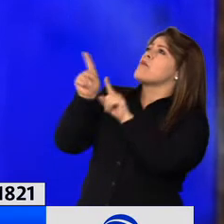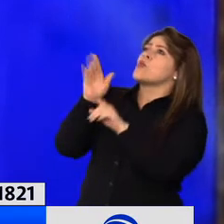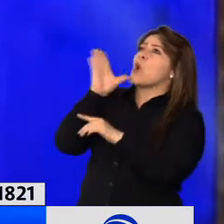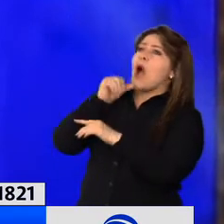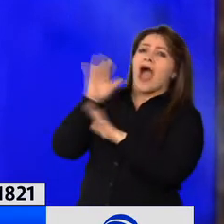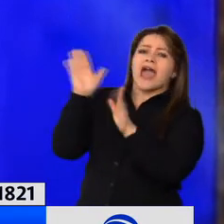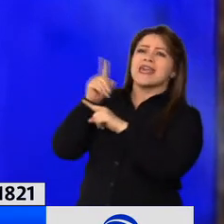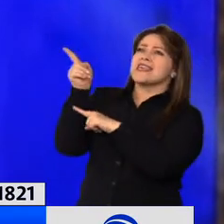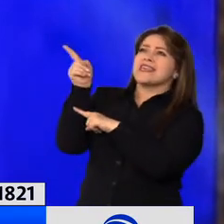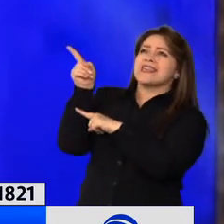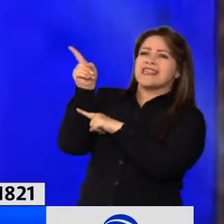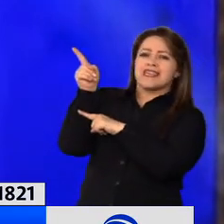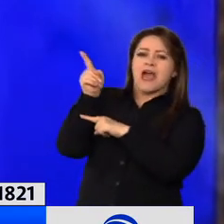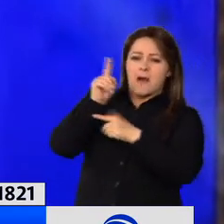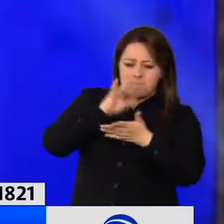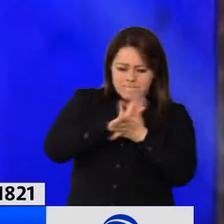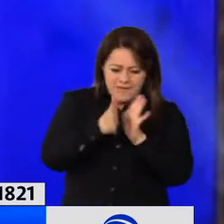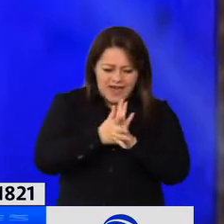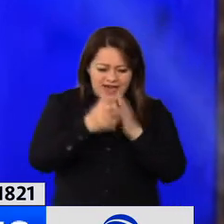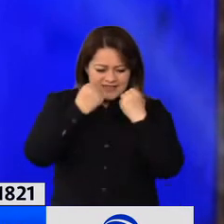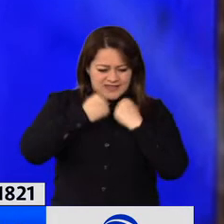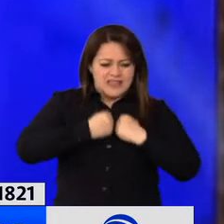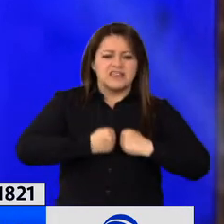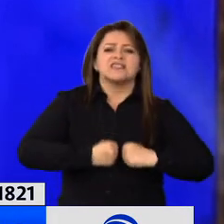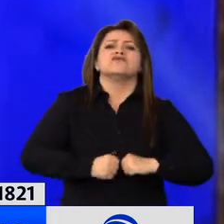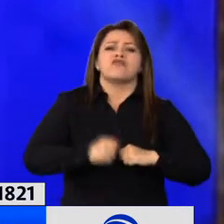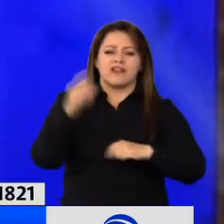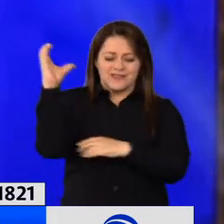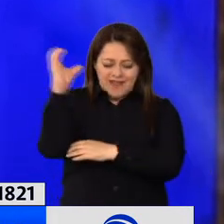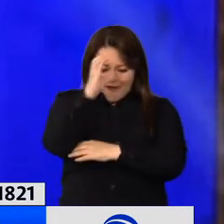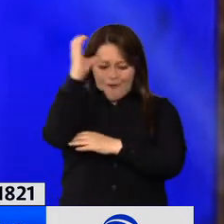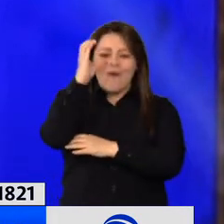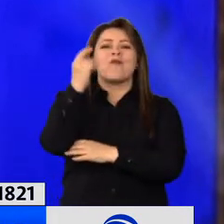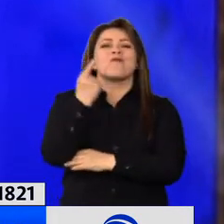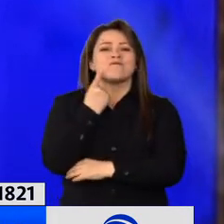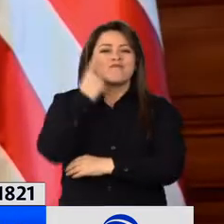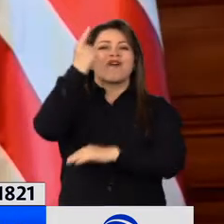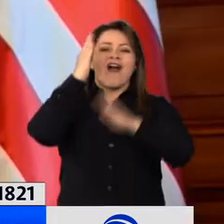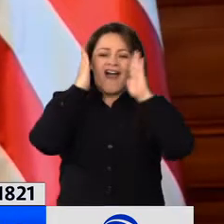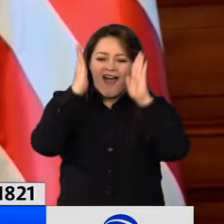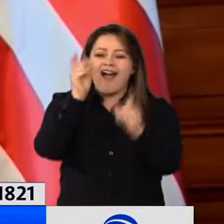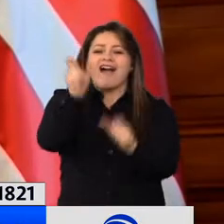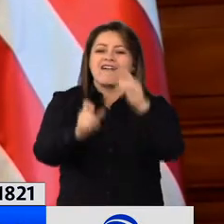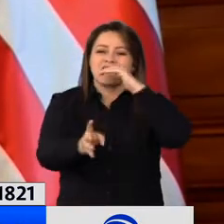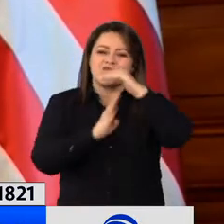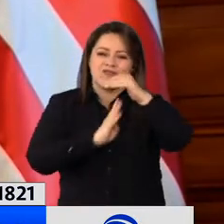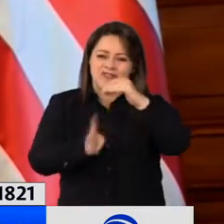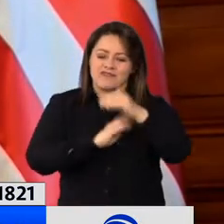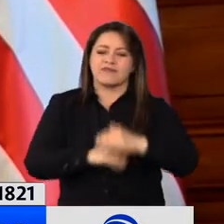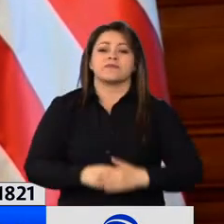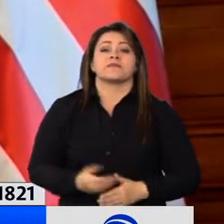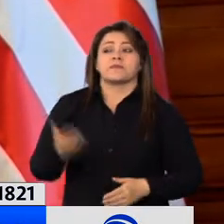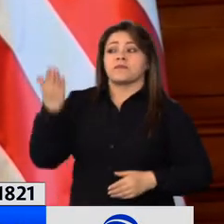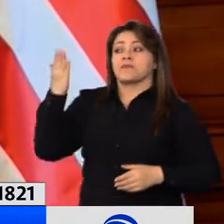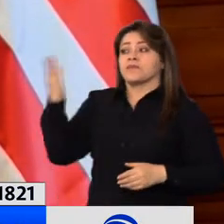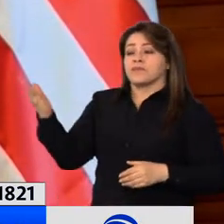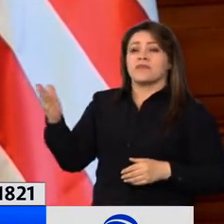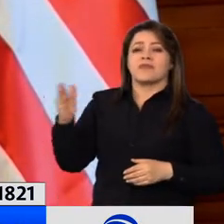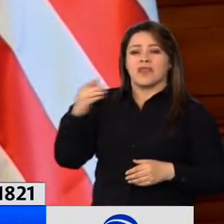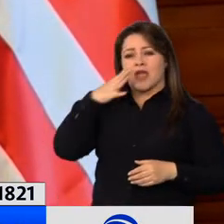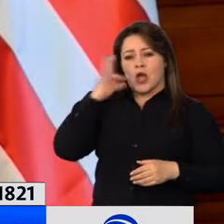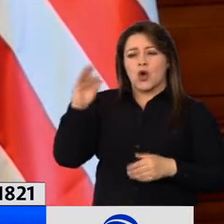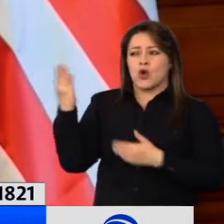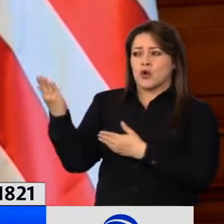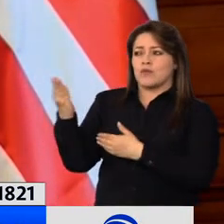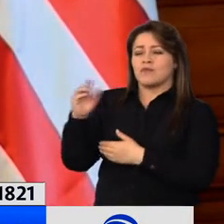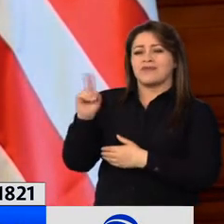de paz tan grande ante el dolor de un pueblo como el que hemos construido. En el encuentro, Guillermo Lazo aseguró sin